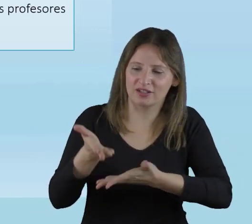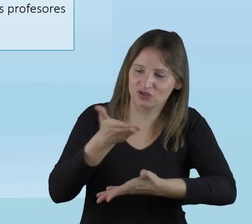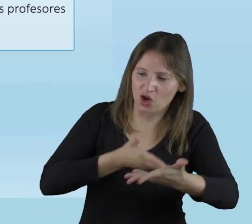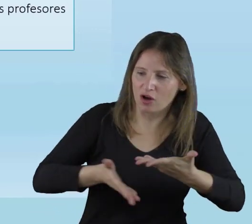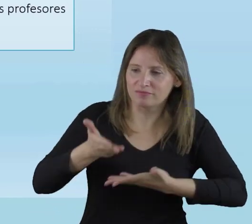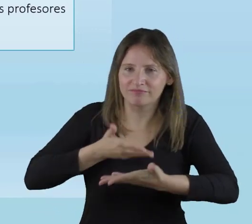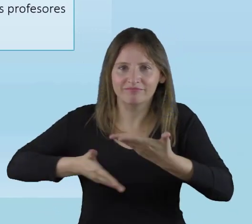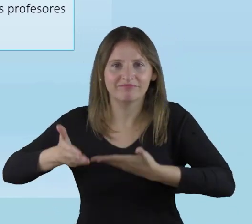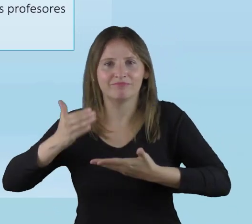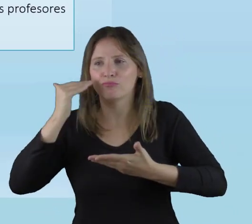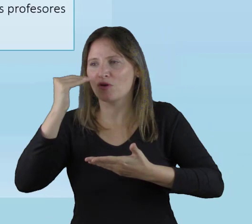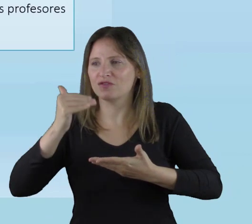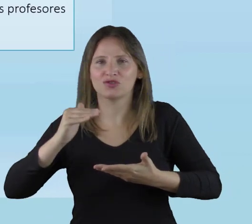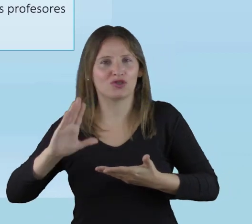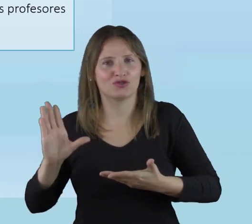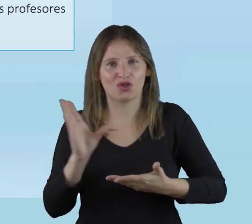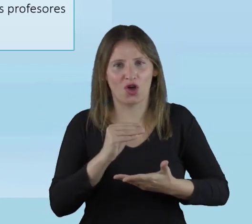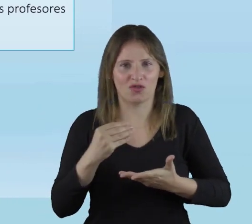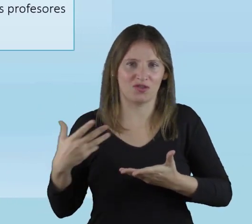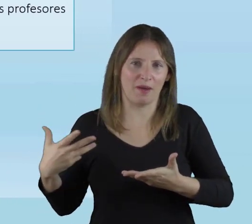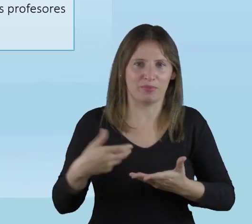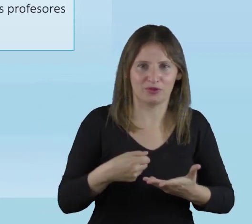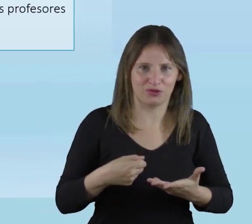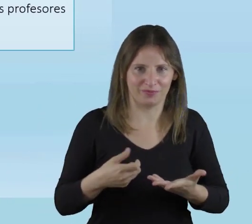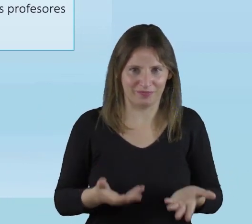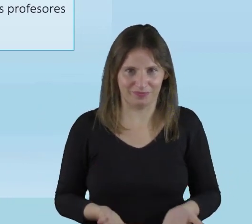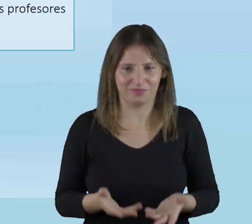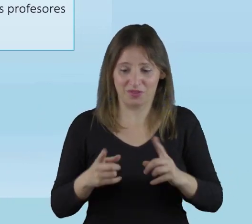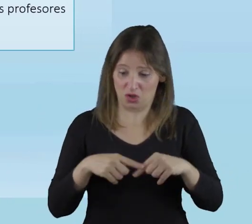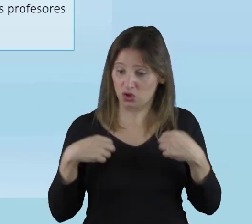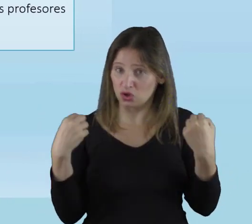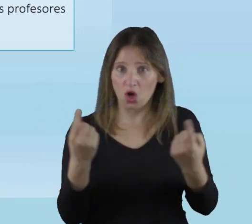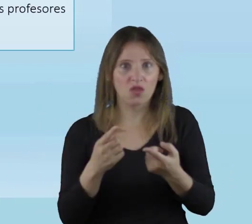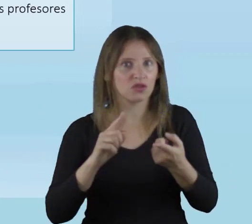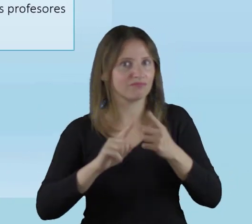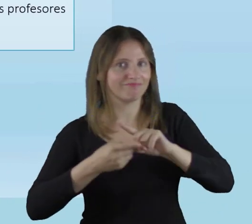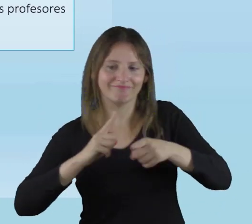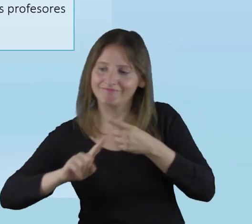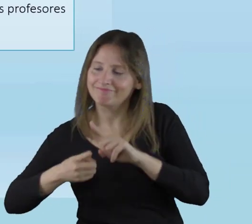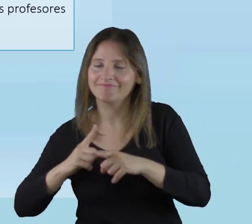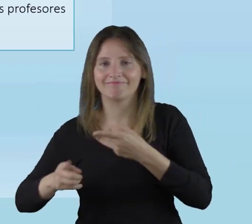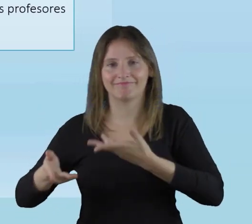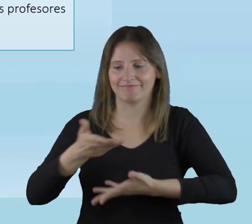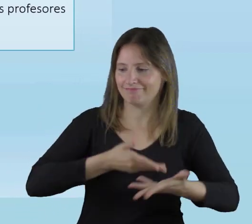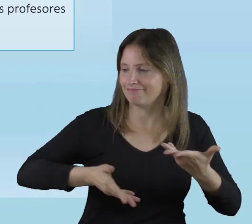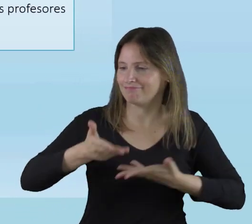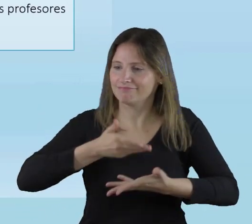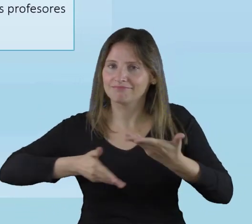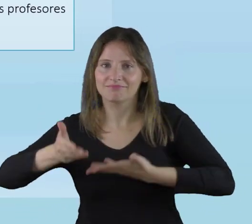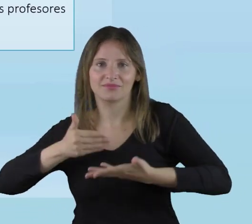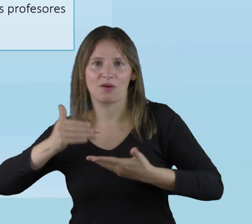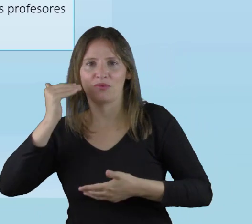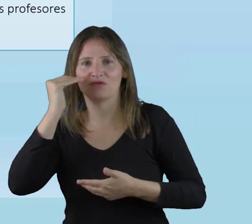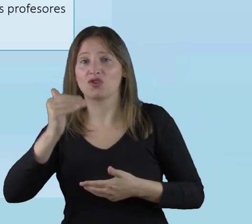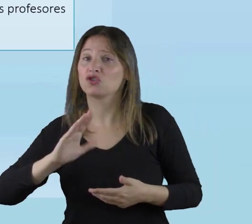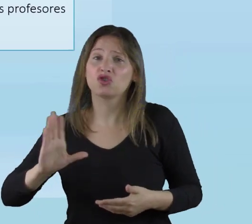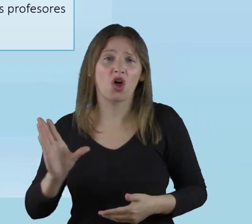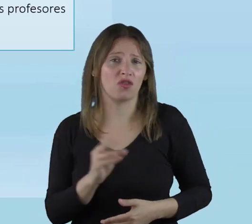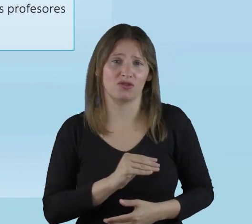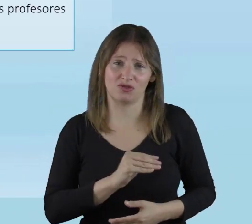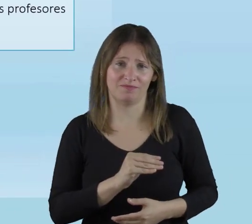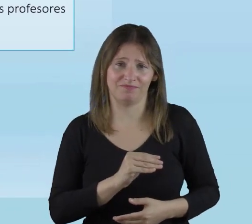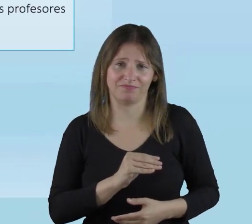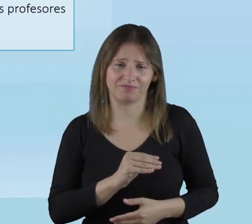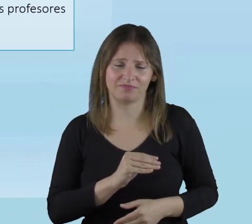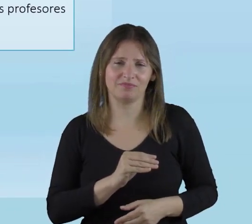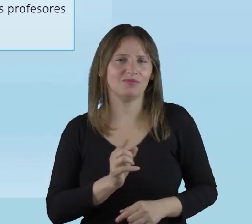trabajo colegial, la colaboración de los profesores de apoyo. Es necesario que todos interactuemos ahí.